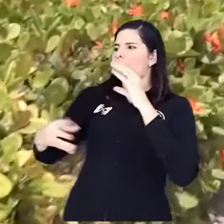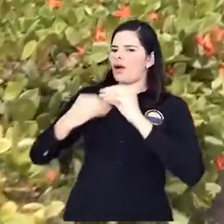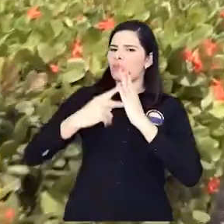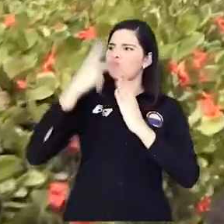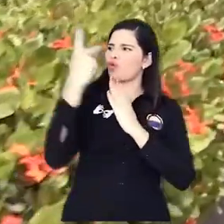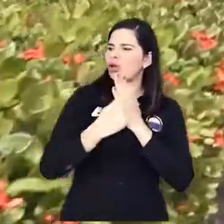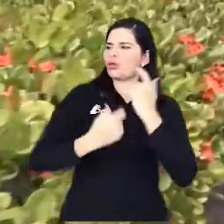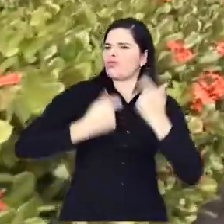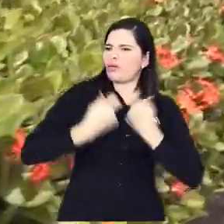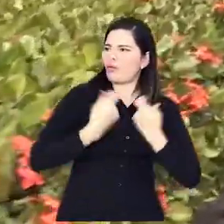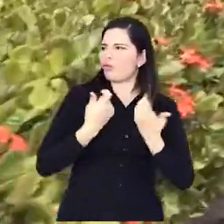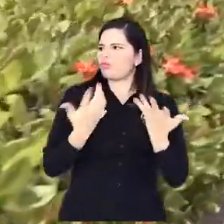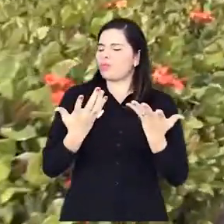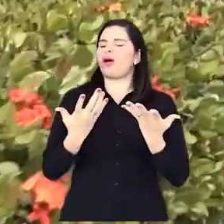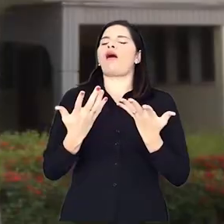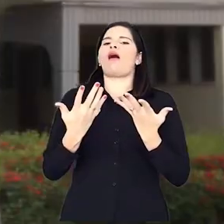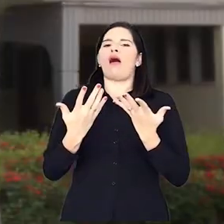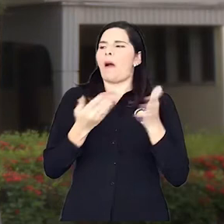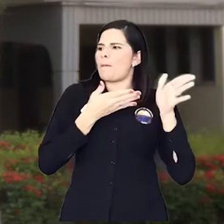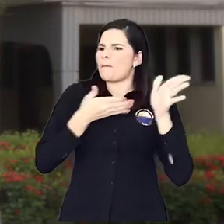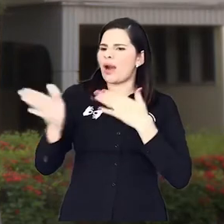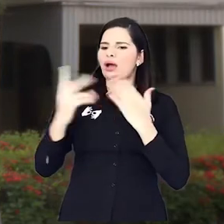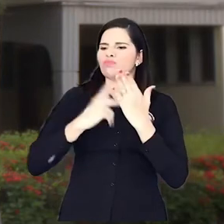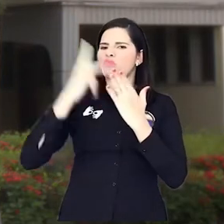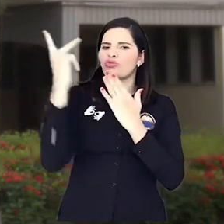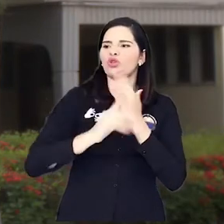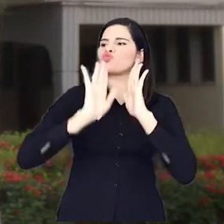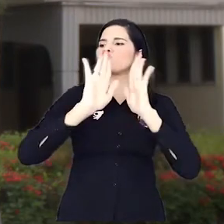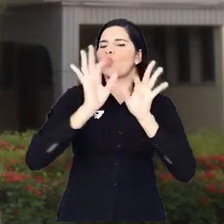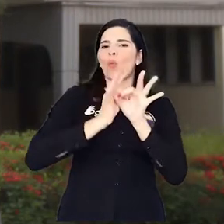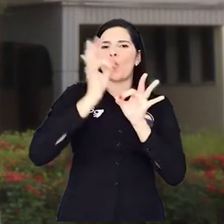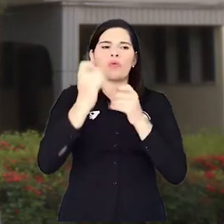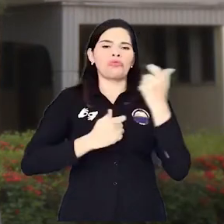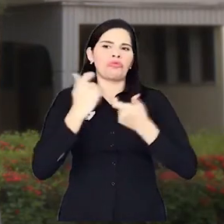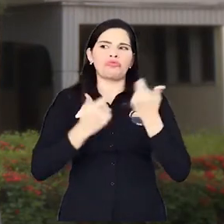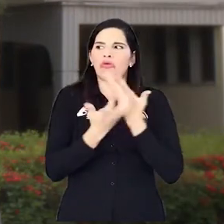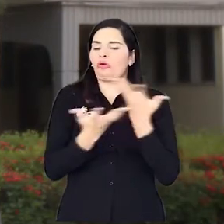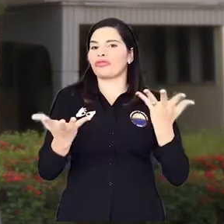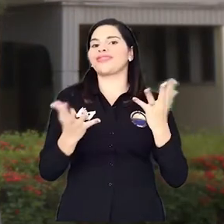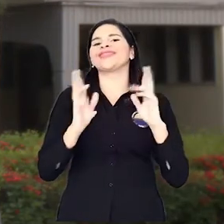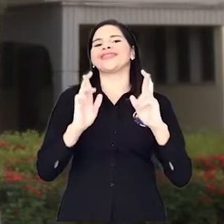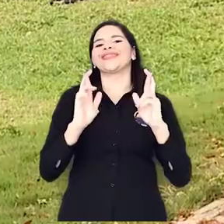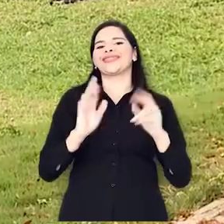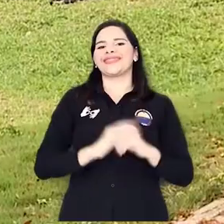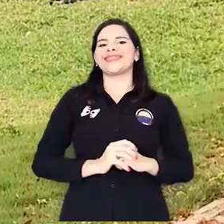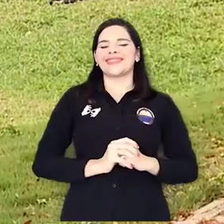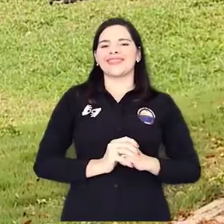en formulación de proyectos, en la formulación de planes y programas de interés para el municipio.